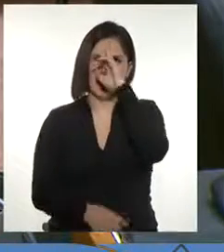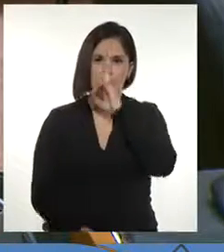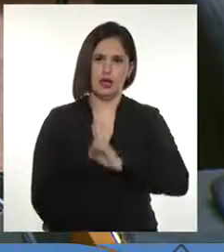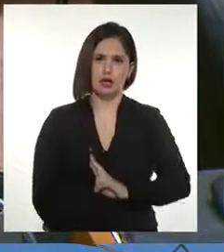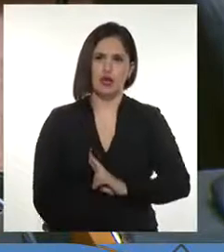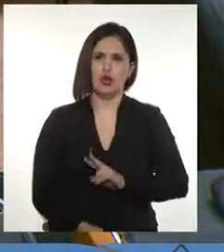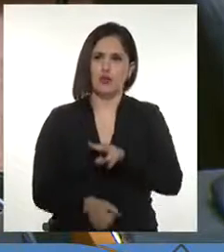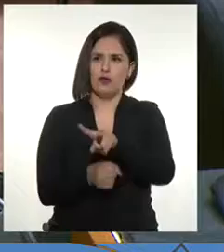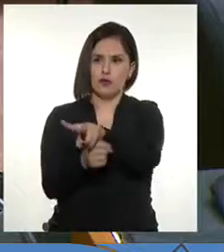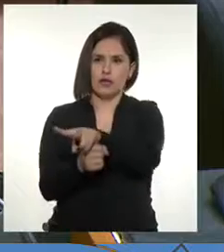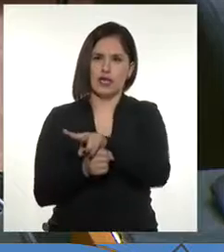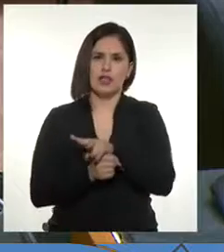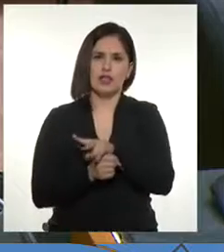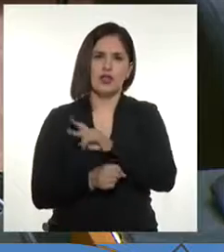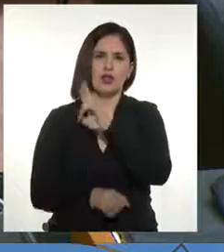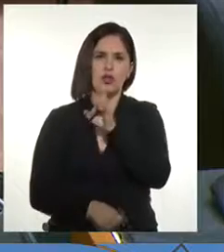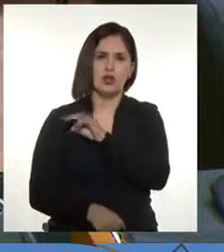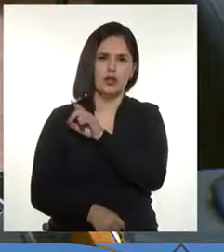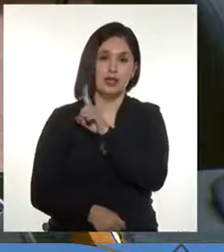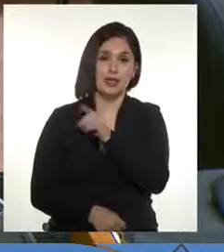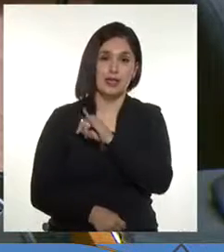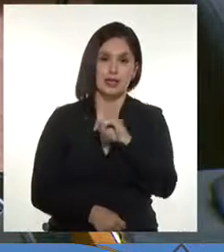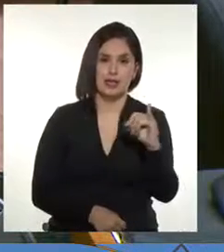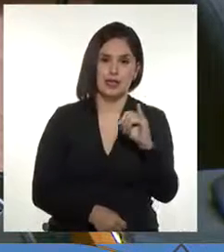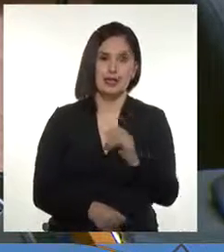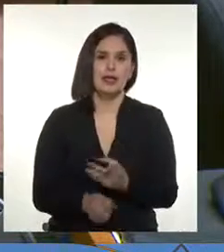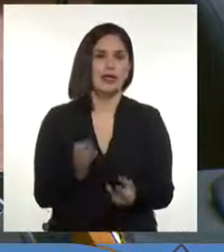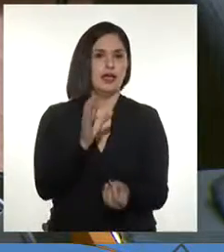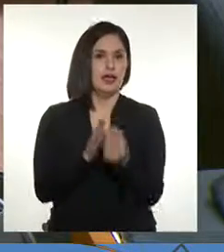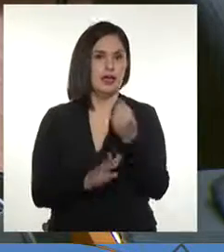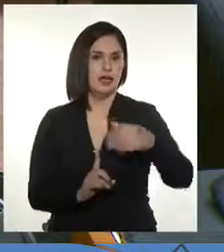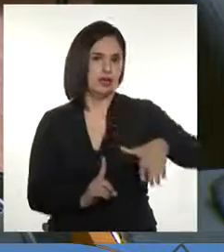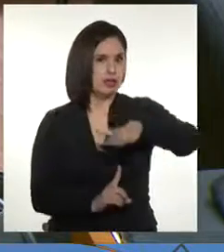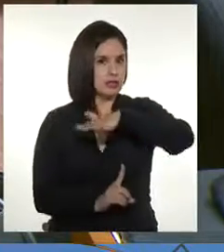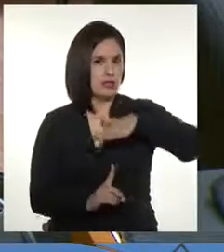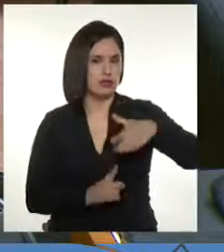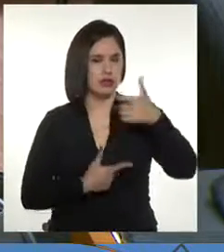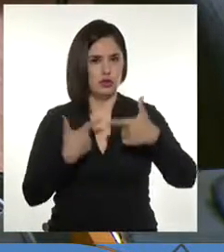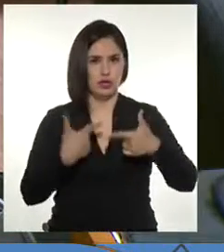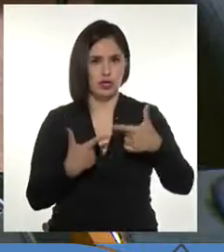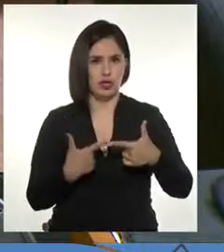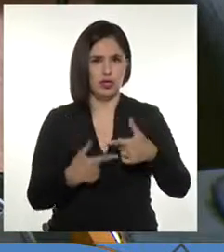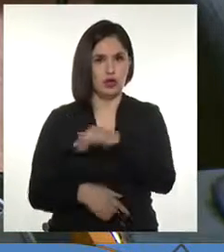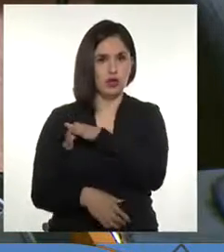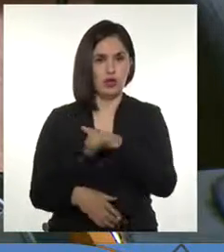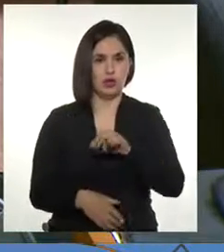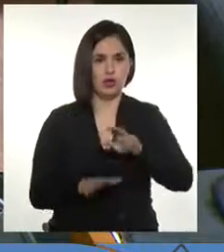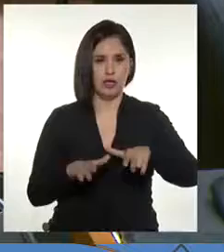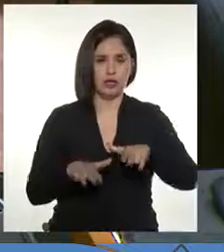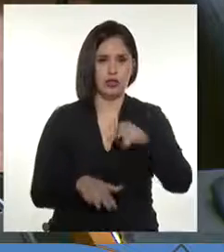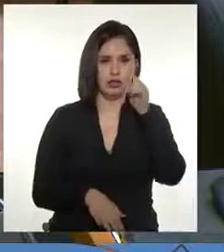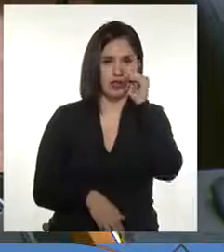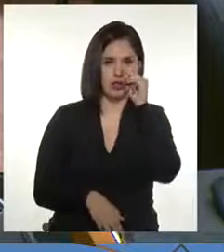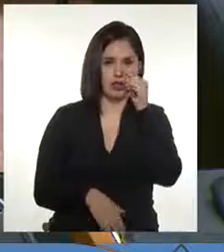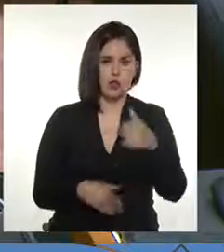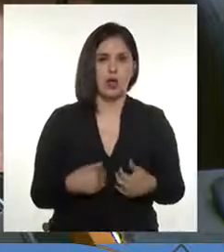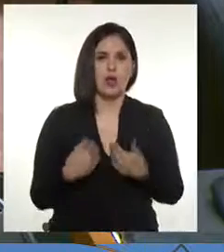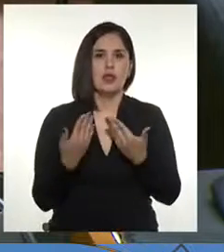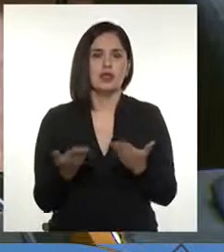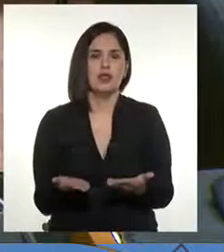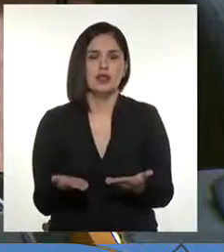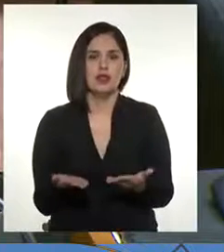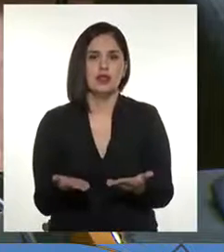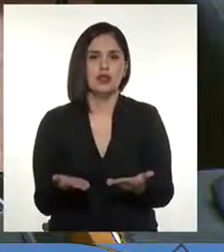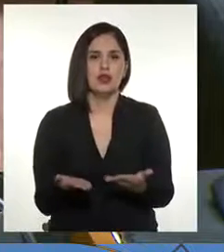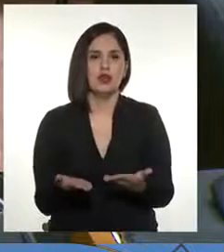servicio de impuestos internos y que el nuevo escenario político, tras el 18 de octubre, generó las condiciones para que